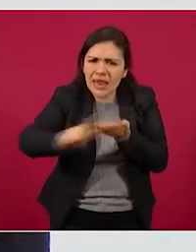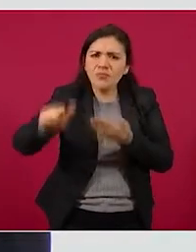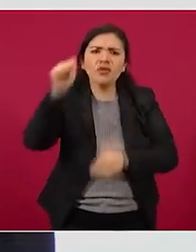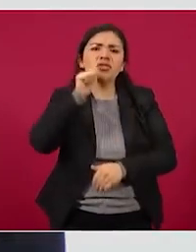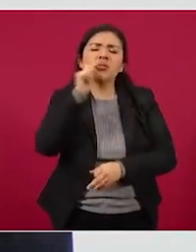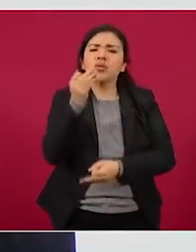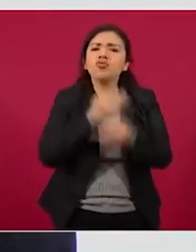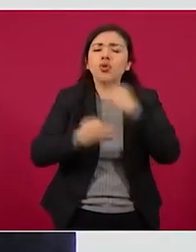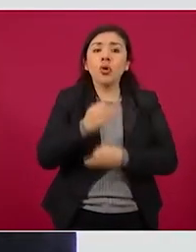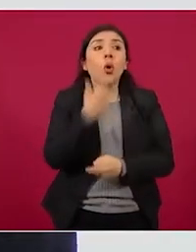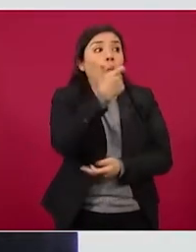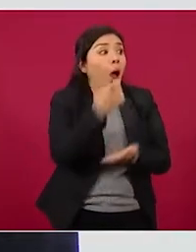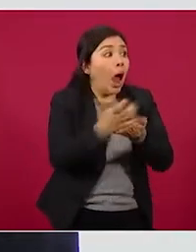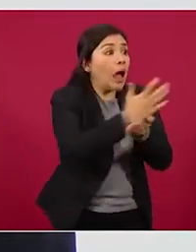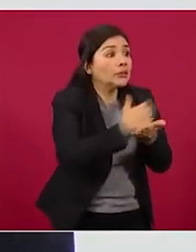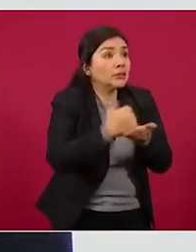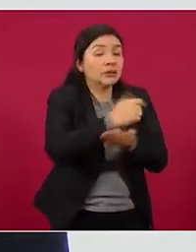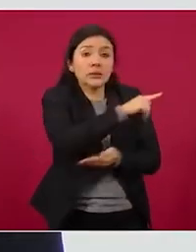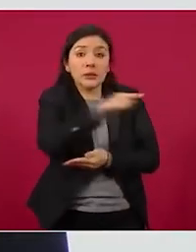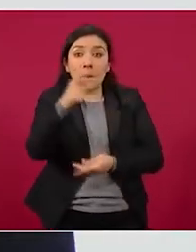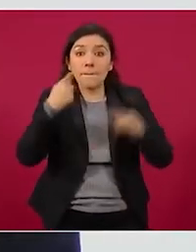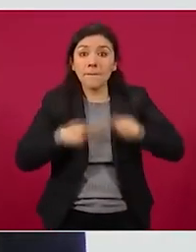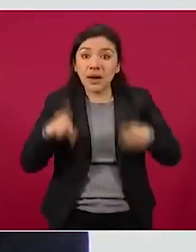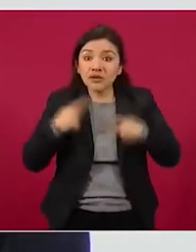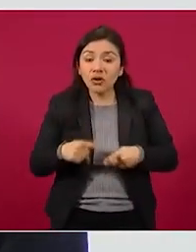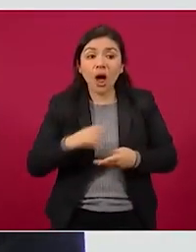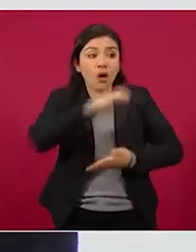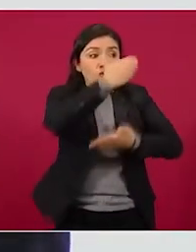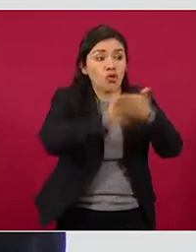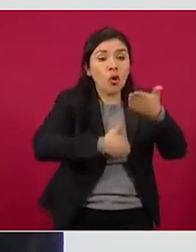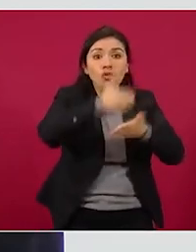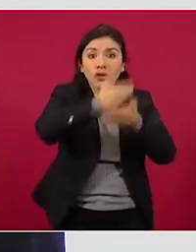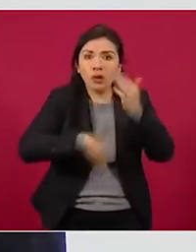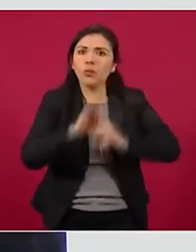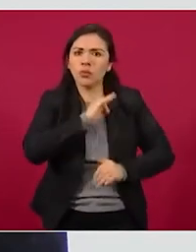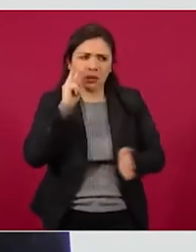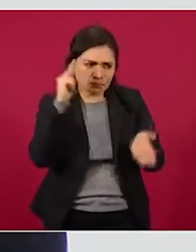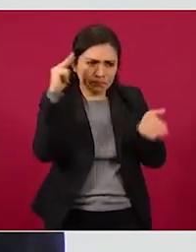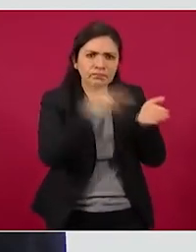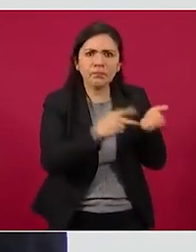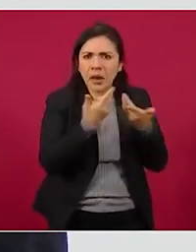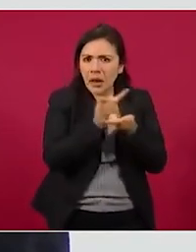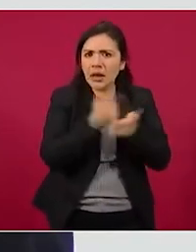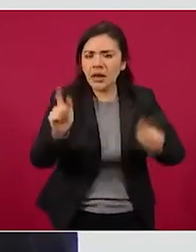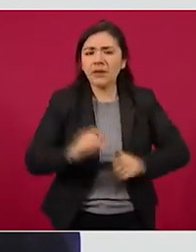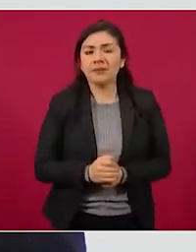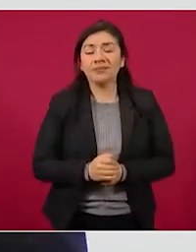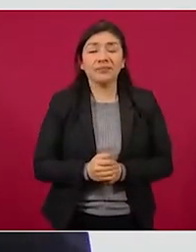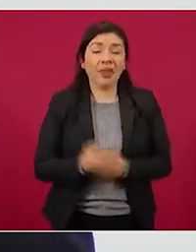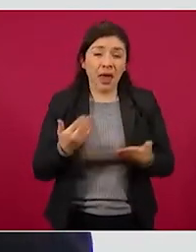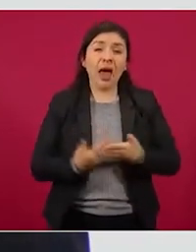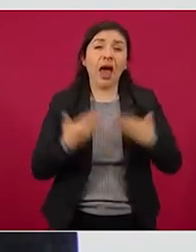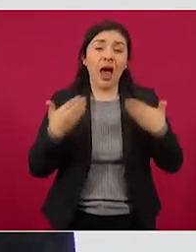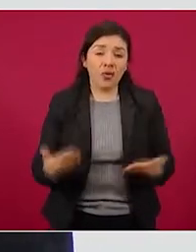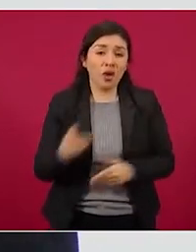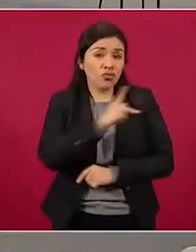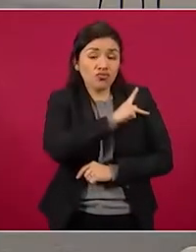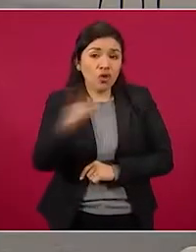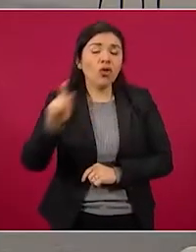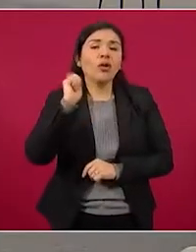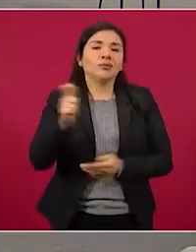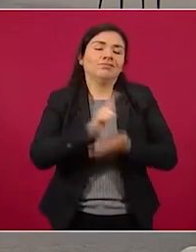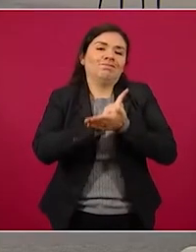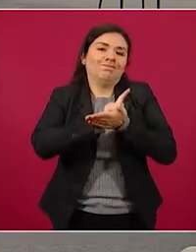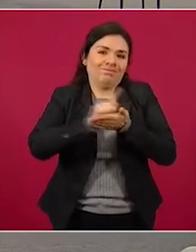desde los sueldos con funcionarios hasta los contratos con empresas privadas. Hoy todo es